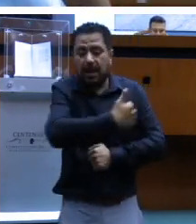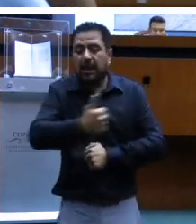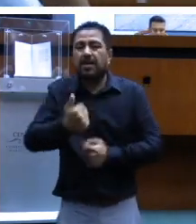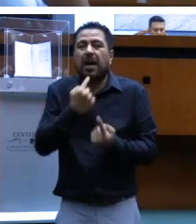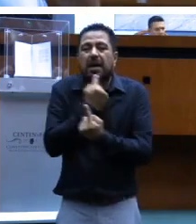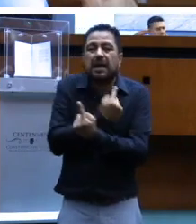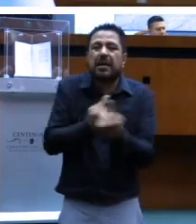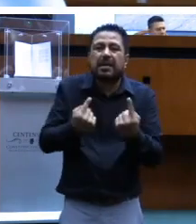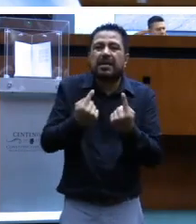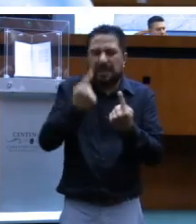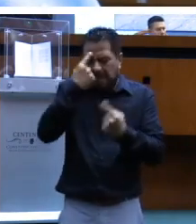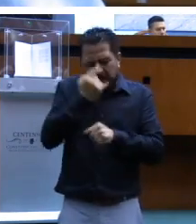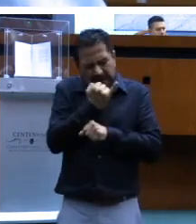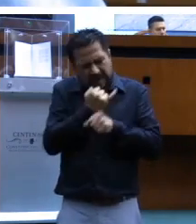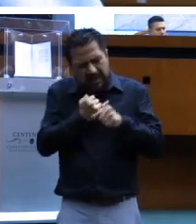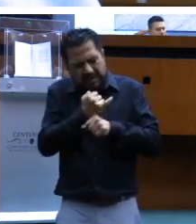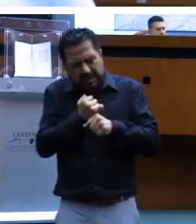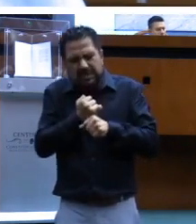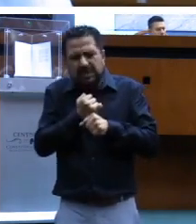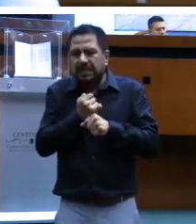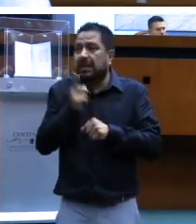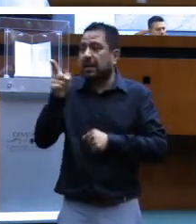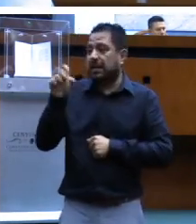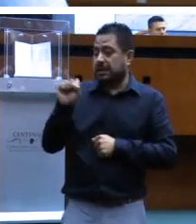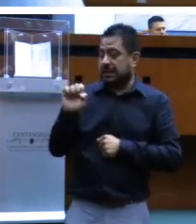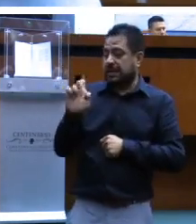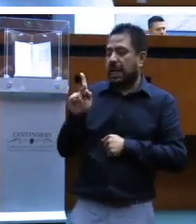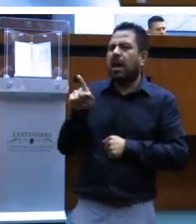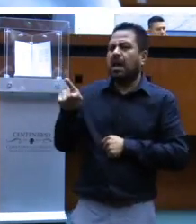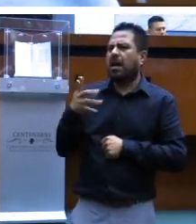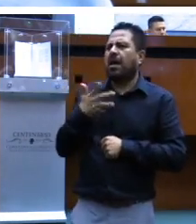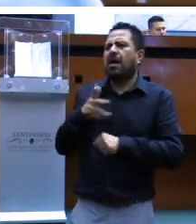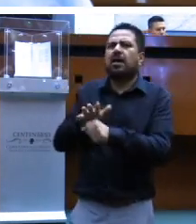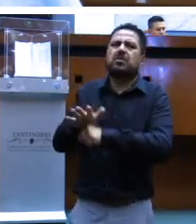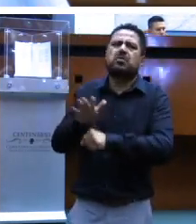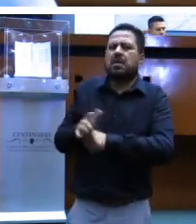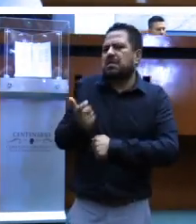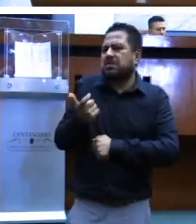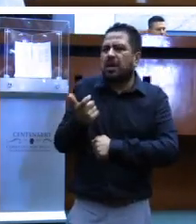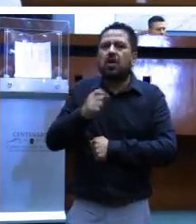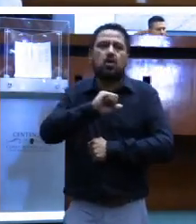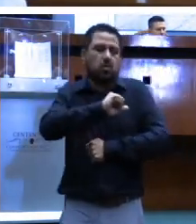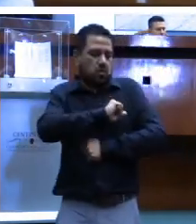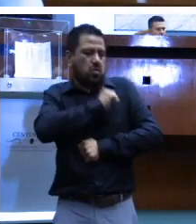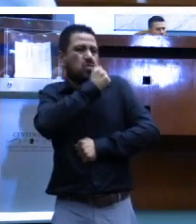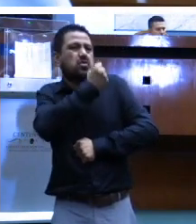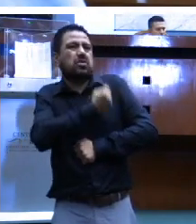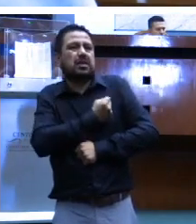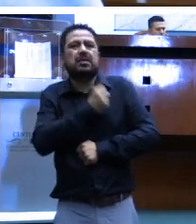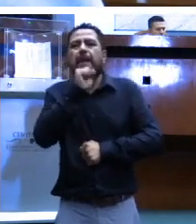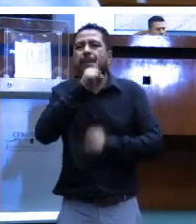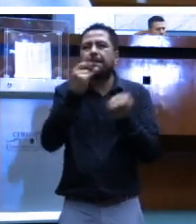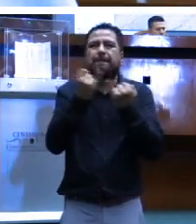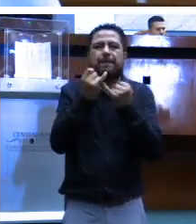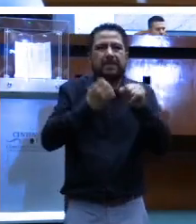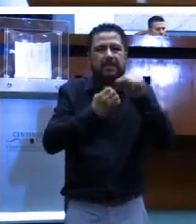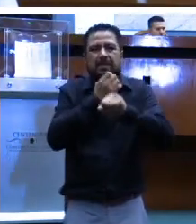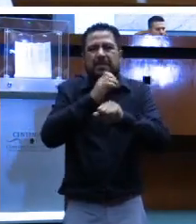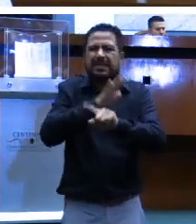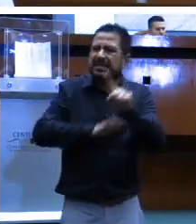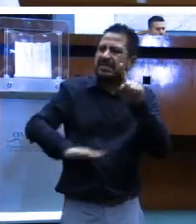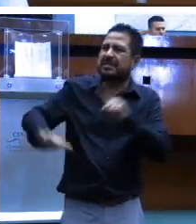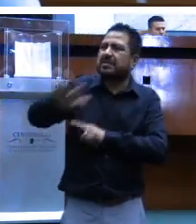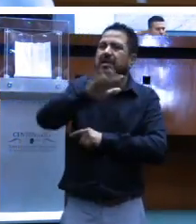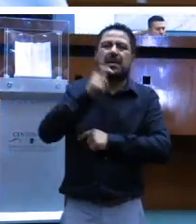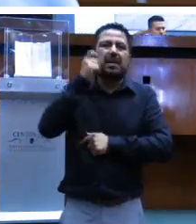la Secretaría de Educación Pública. Ellos tienen el recurso. En la parte de nutrición, que en muchas partes del Estado estamos en esa